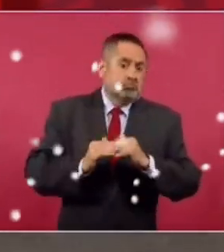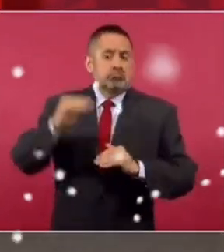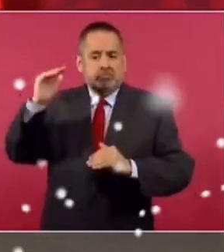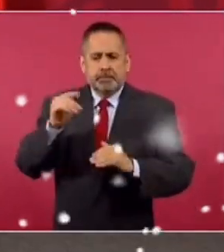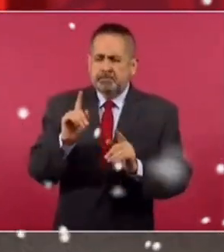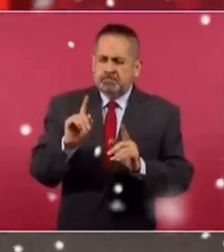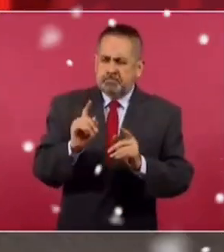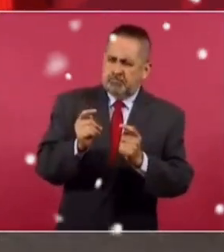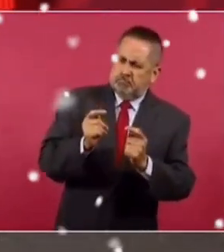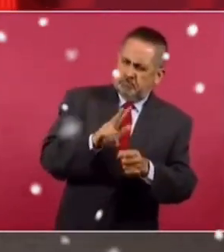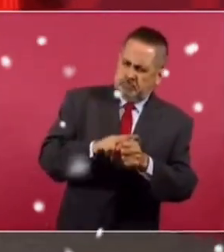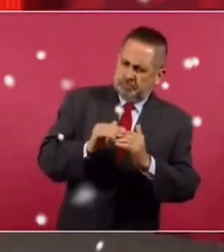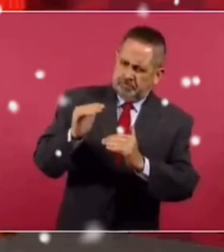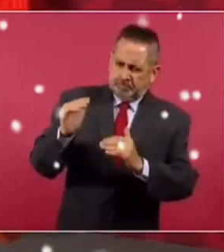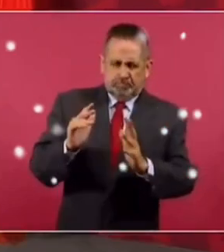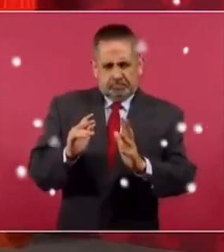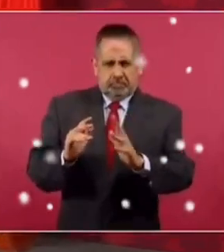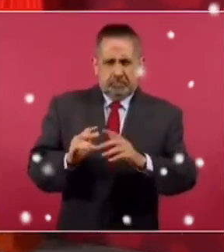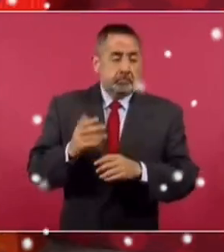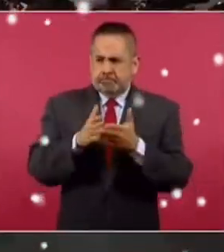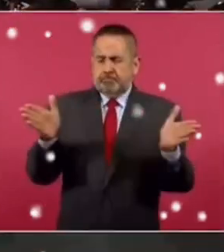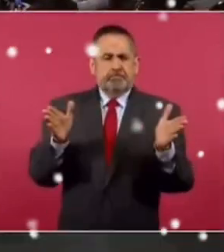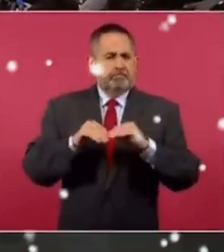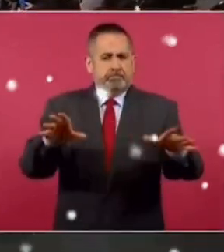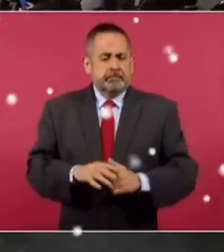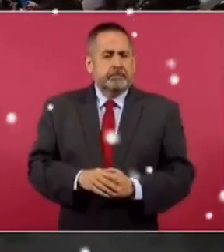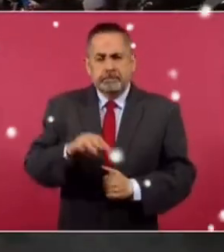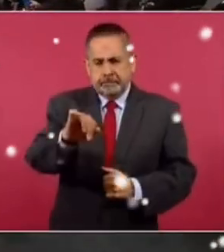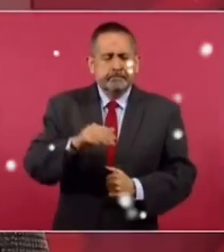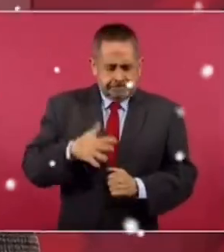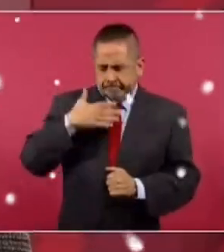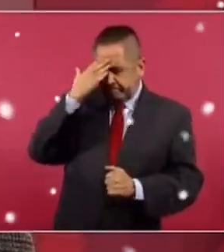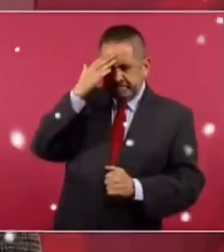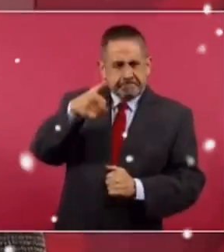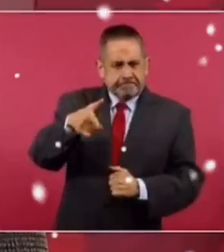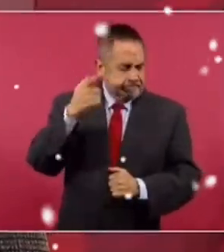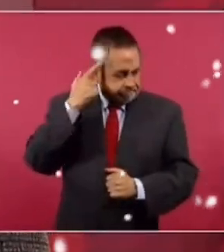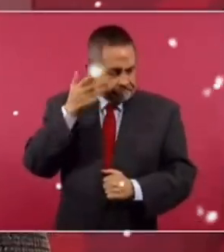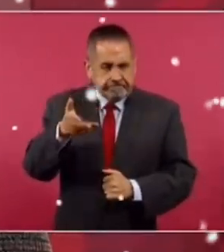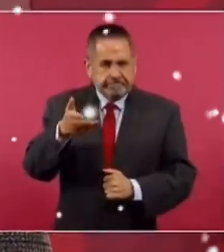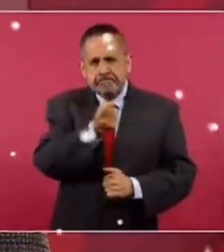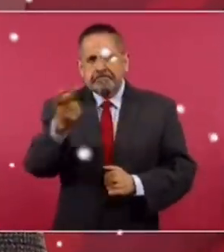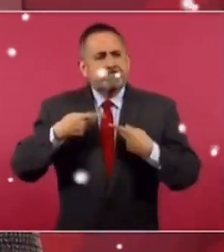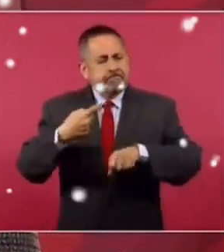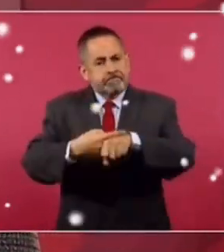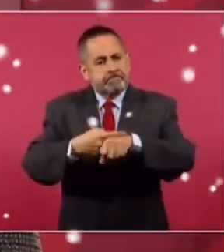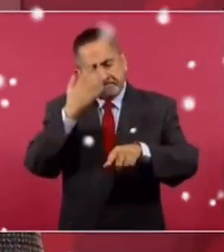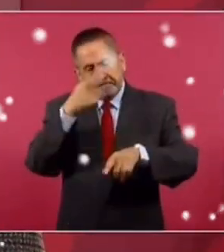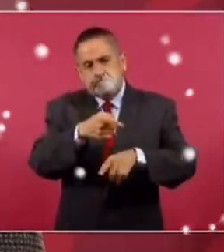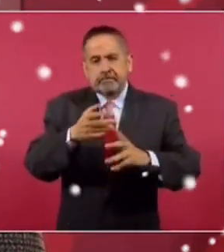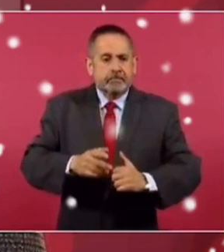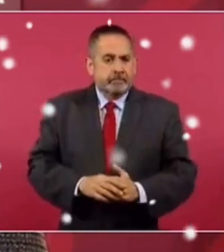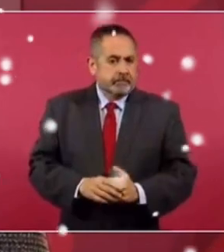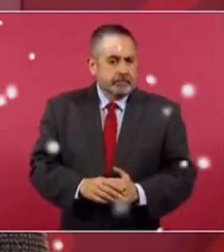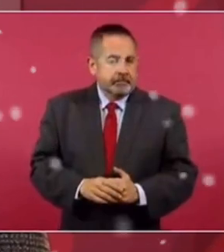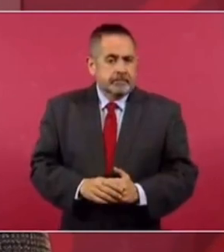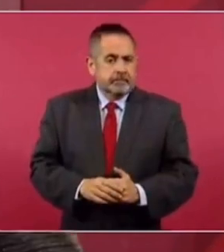ni con el daño que causaba. Sí conocemos personas que